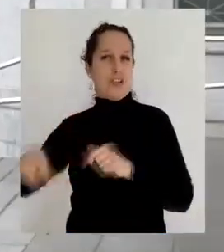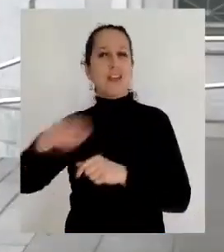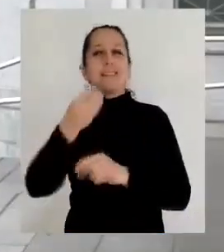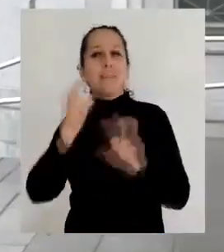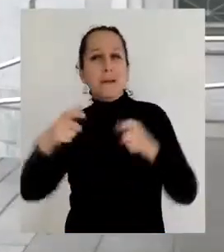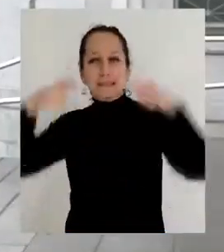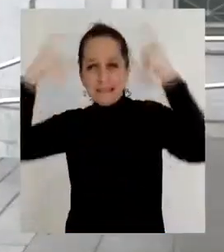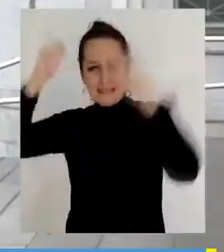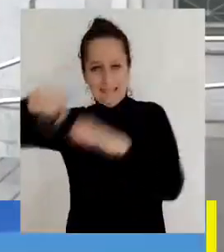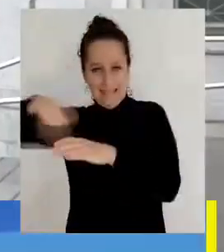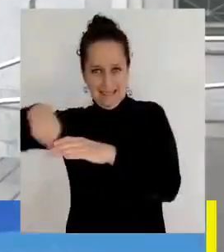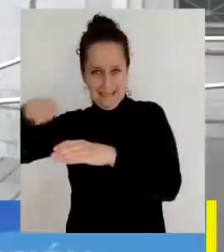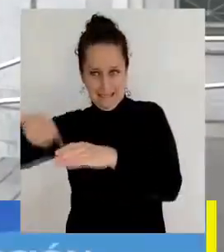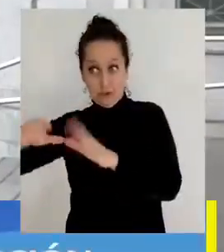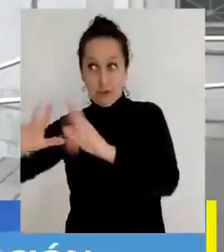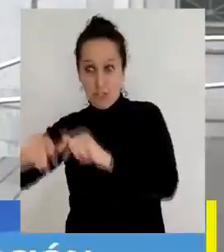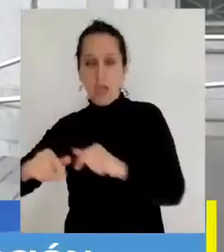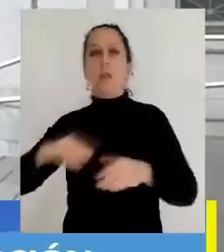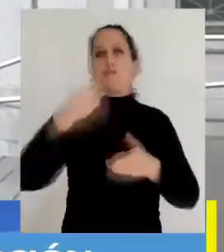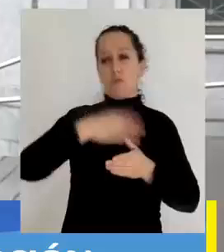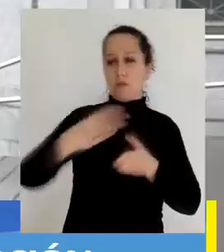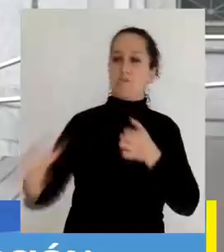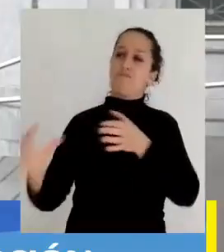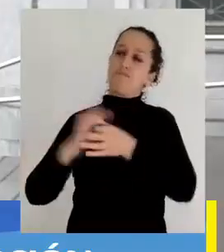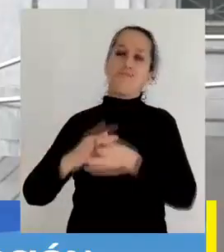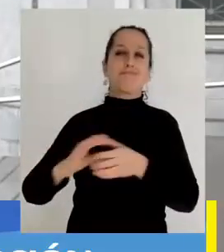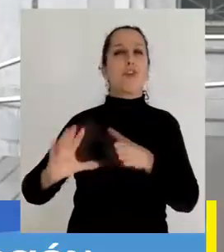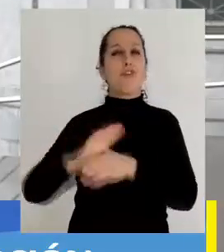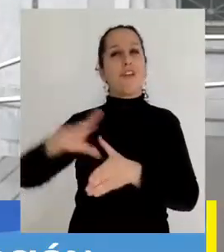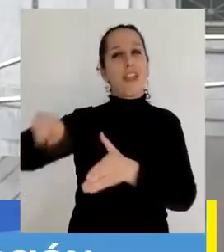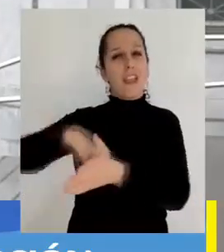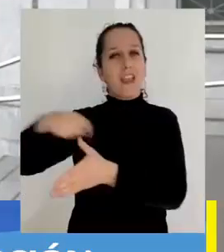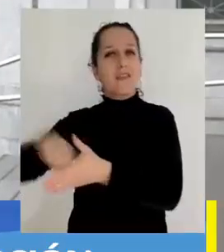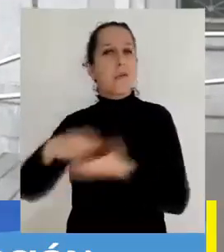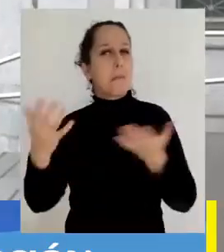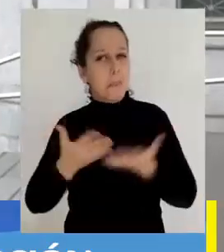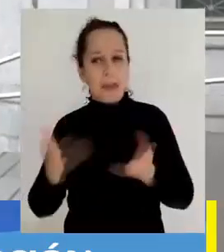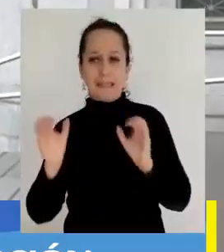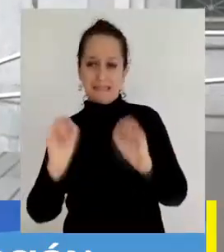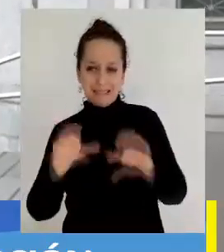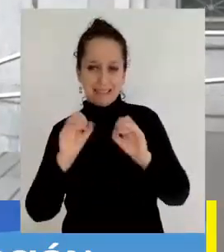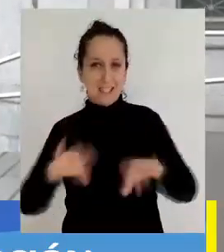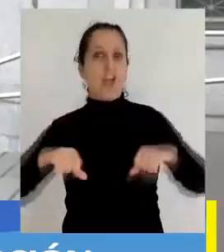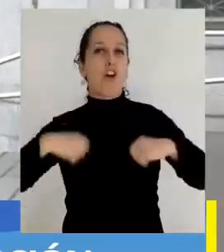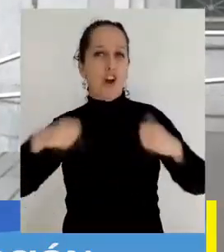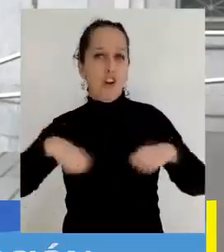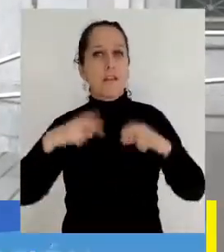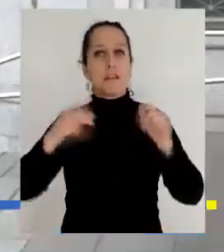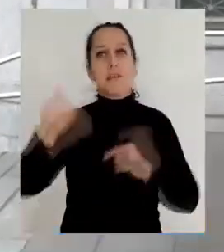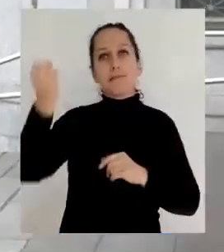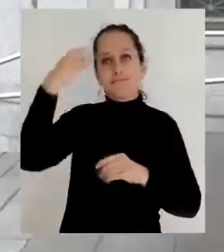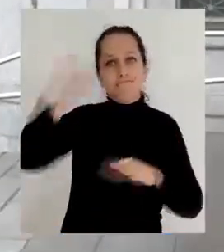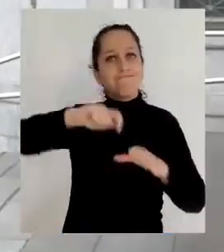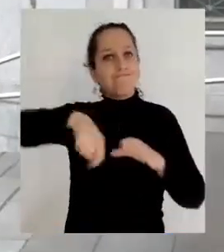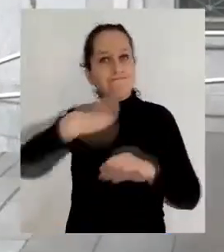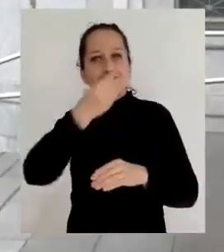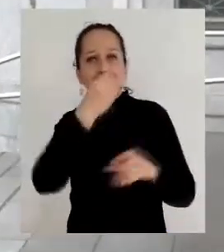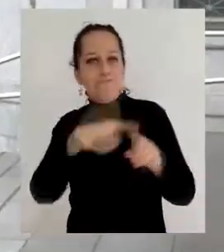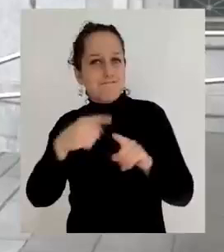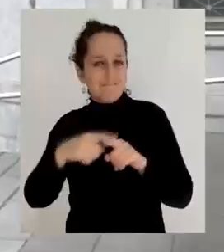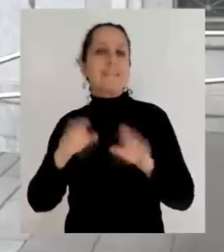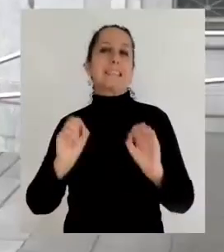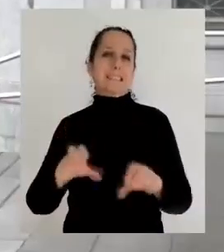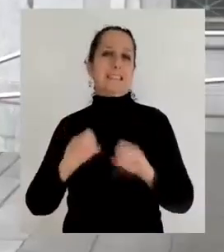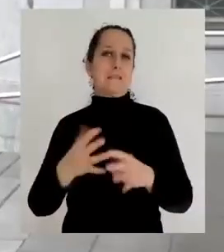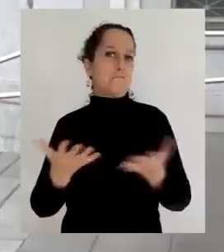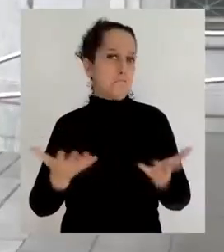Social que busca principalmente entregarle herramientas a los jóvenes para capacitación en el área gastronómica. Lo que se busca aquí